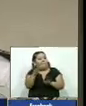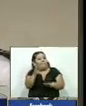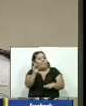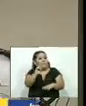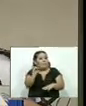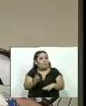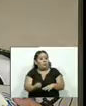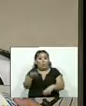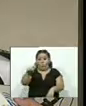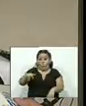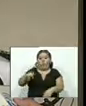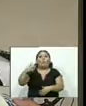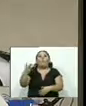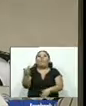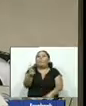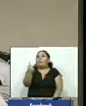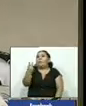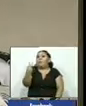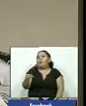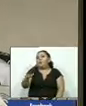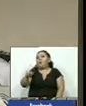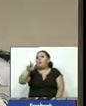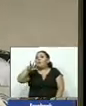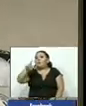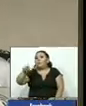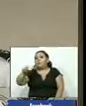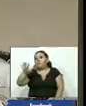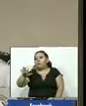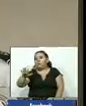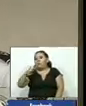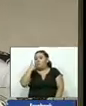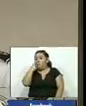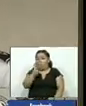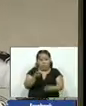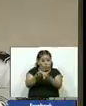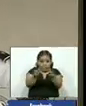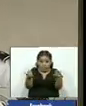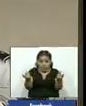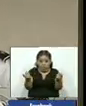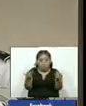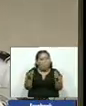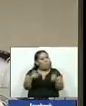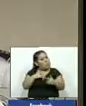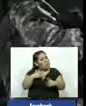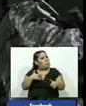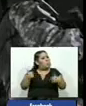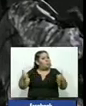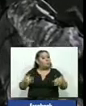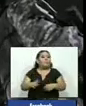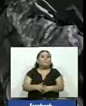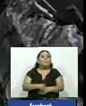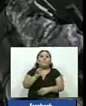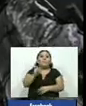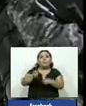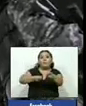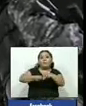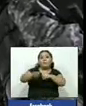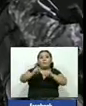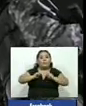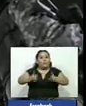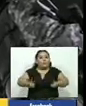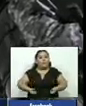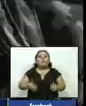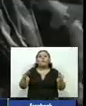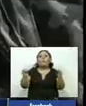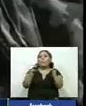estamos ya en 3.6 4.5 homicidios las cifras son alentadoras con el Plan Control Territorial